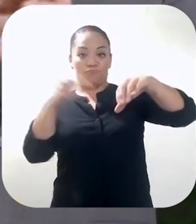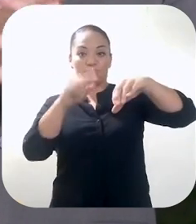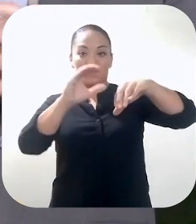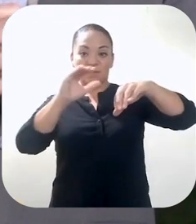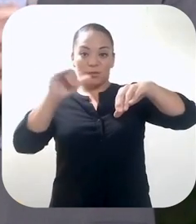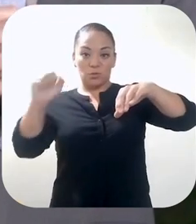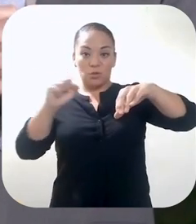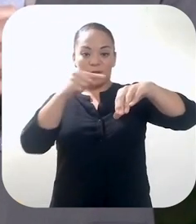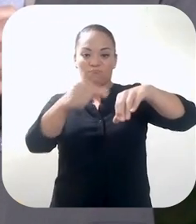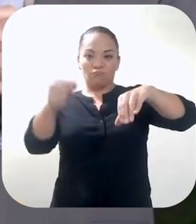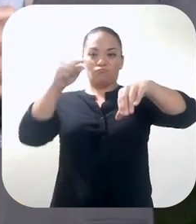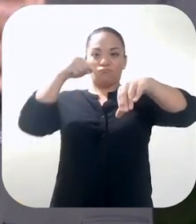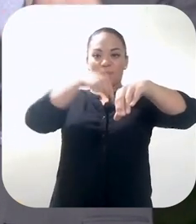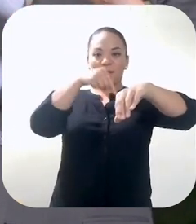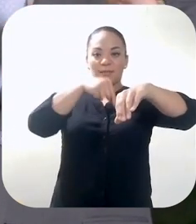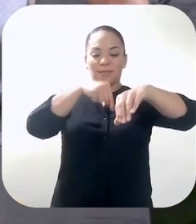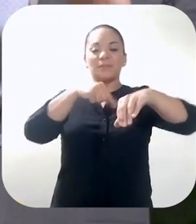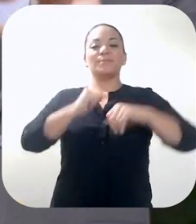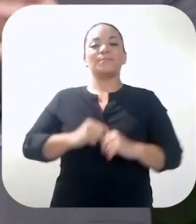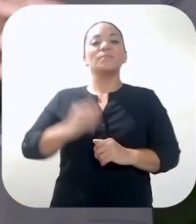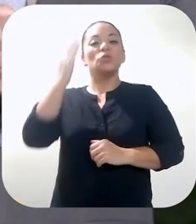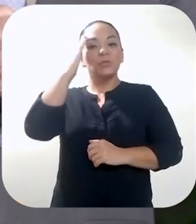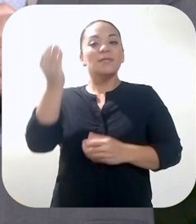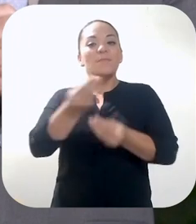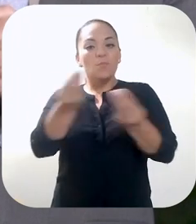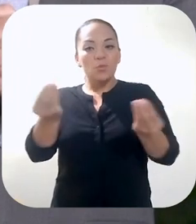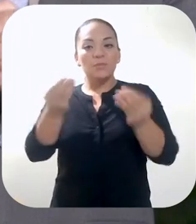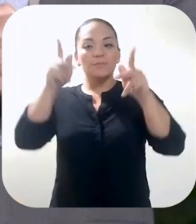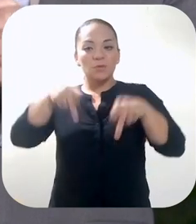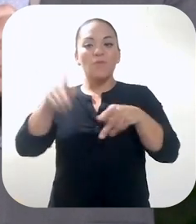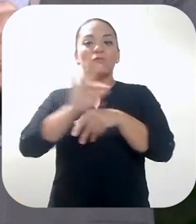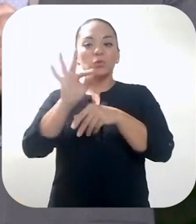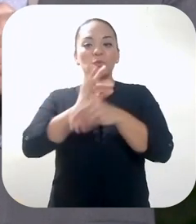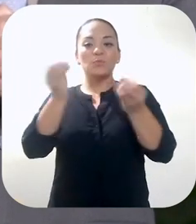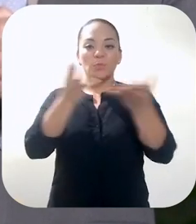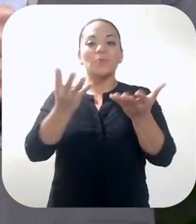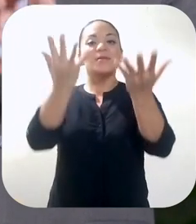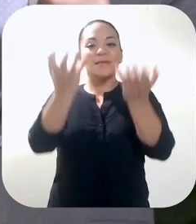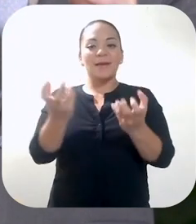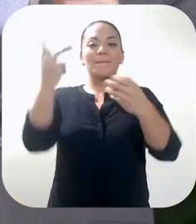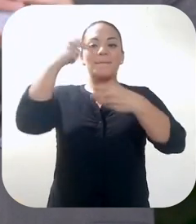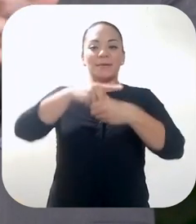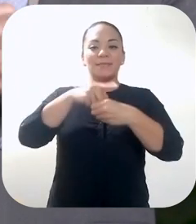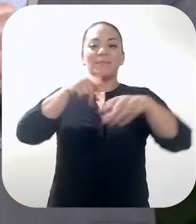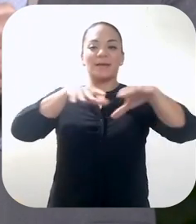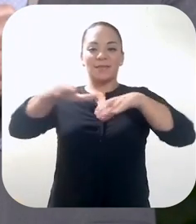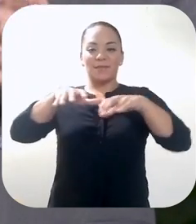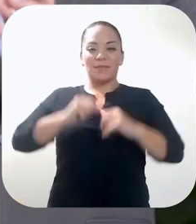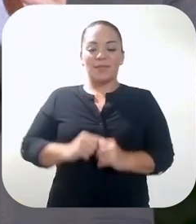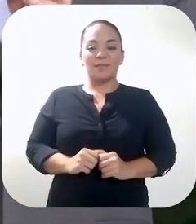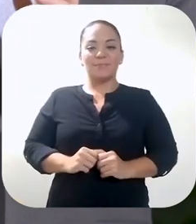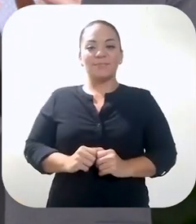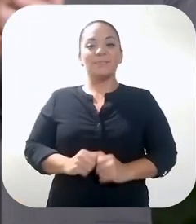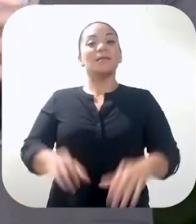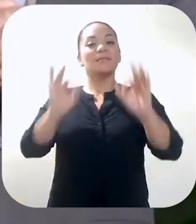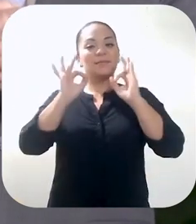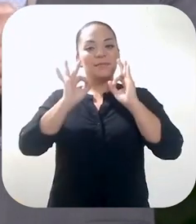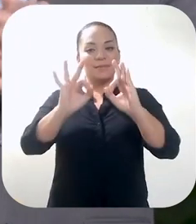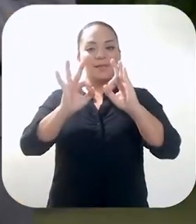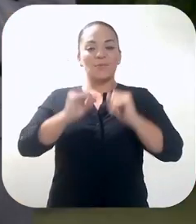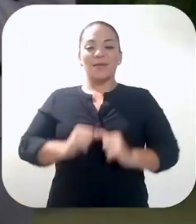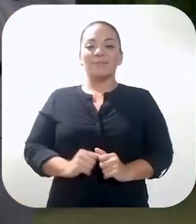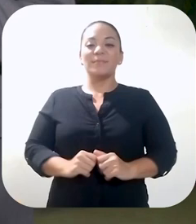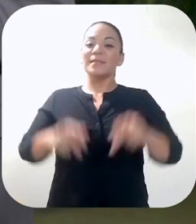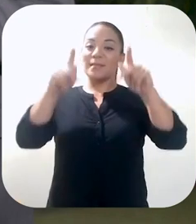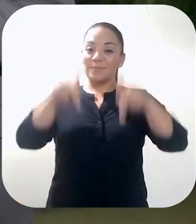de Seguro Social. Yo sé que muchos funcionarios públicos desean participar en esta actividad y está bien,